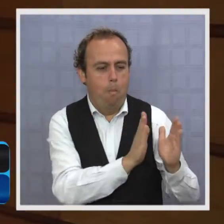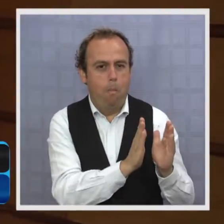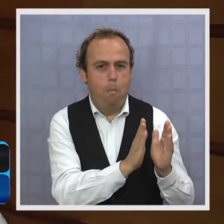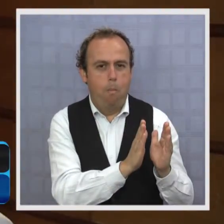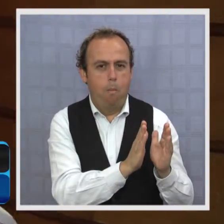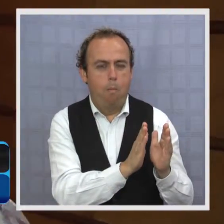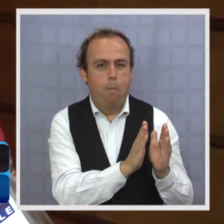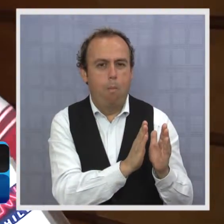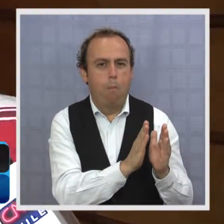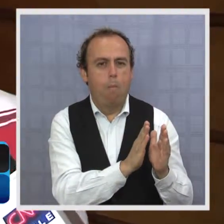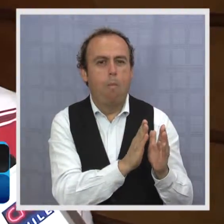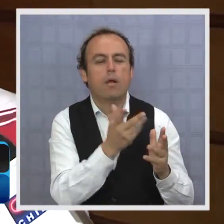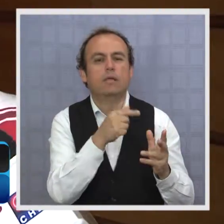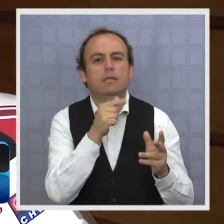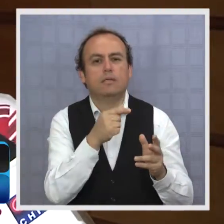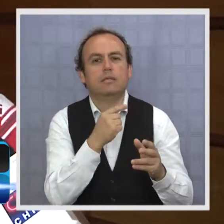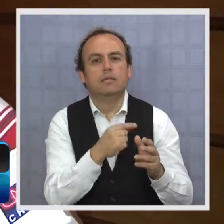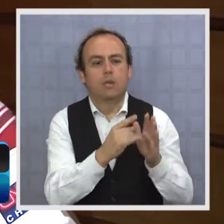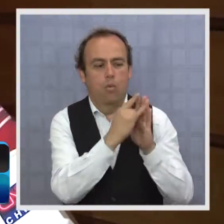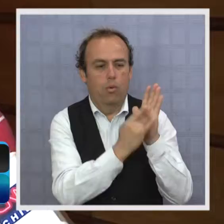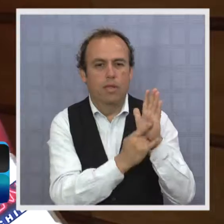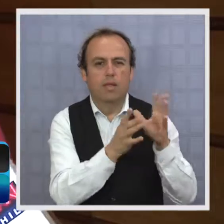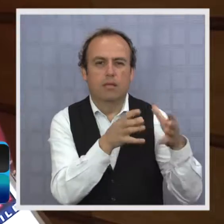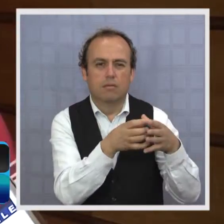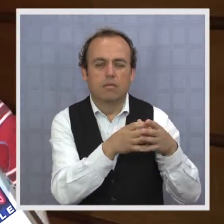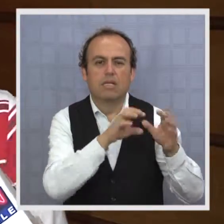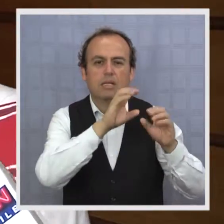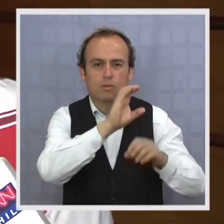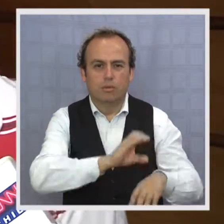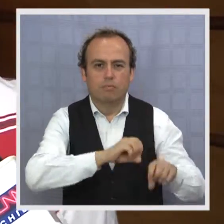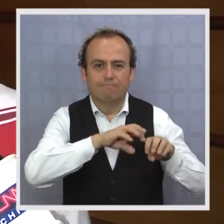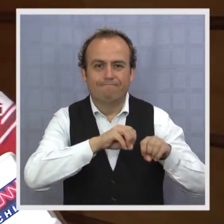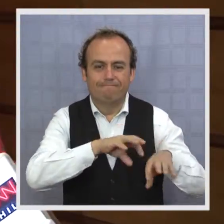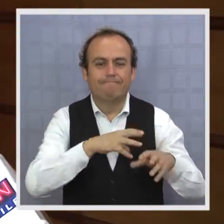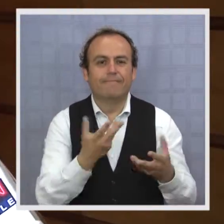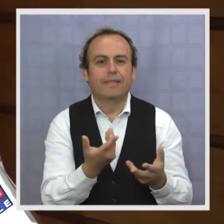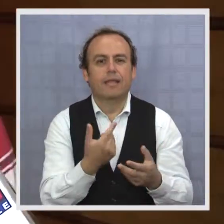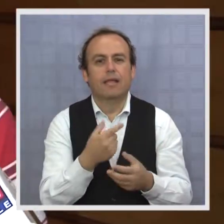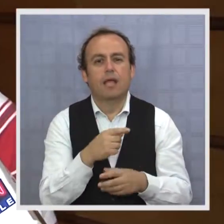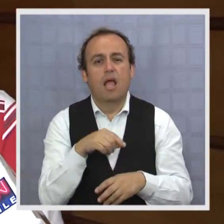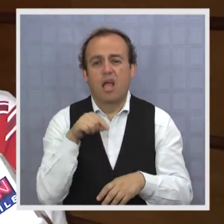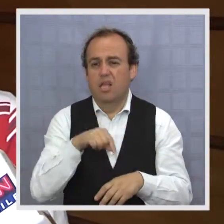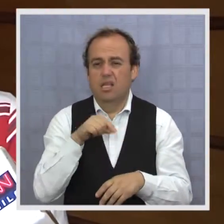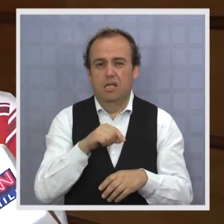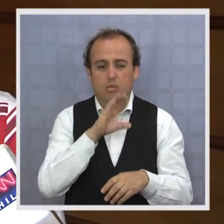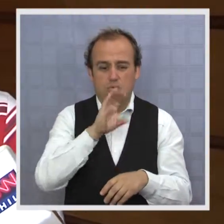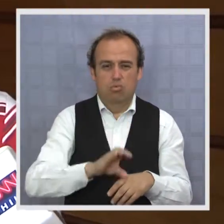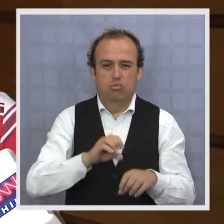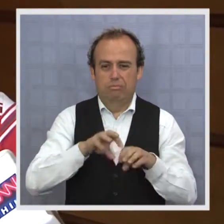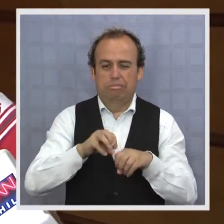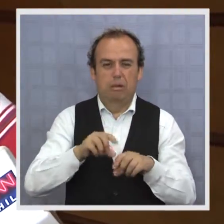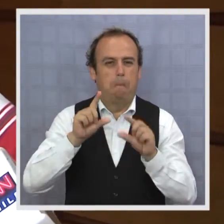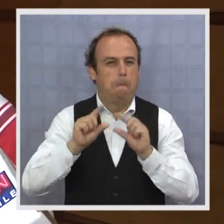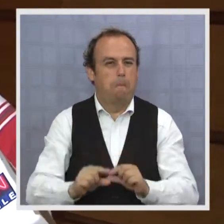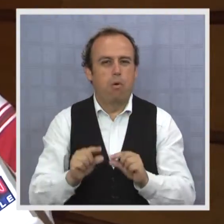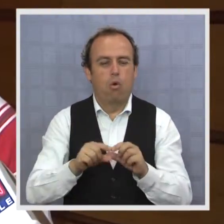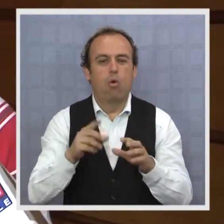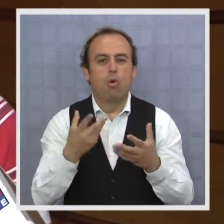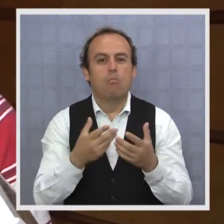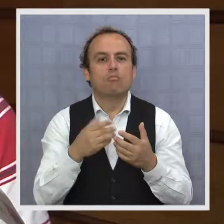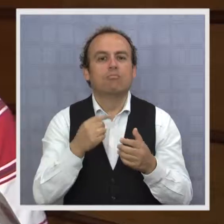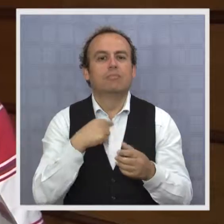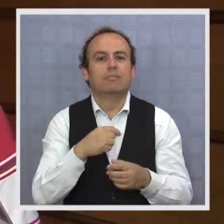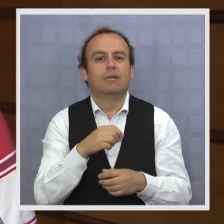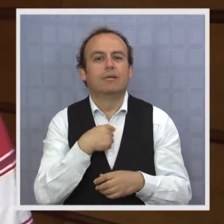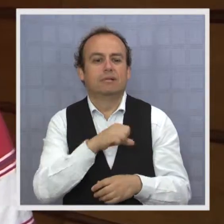básicamente por un tema de capacitación, debido a que las capacitaciones son muy escasas en esta zona, sobre todo más alejado